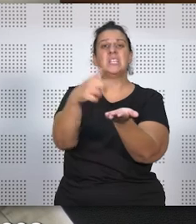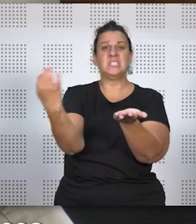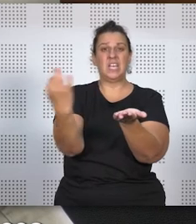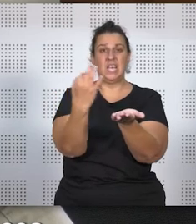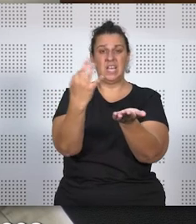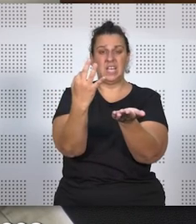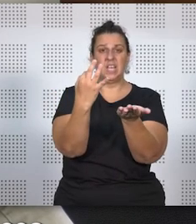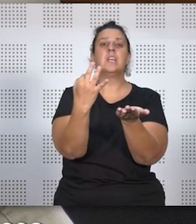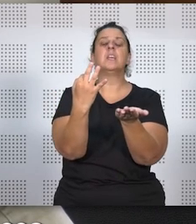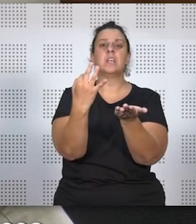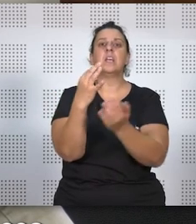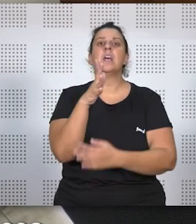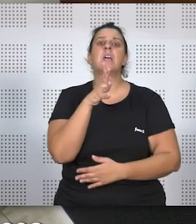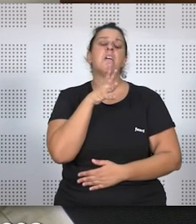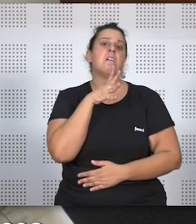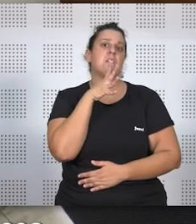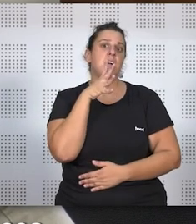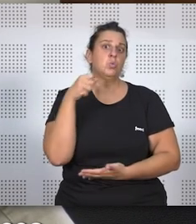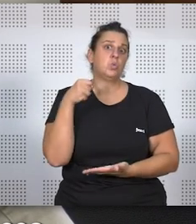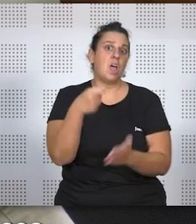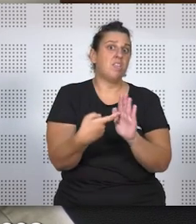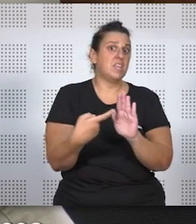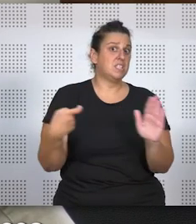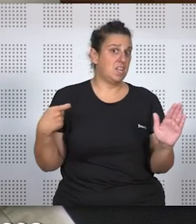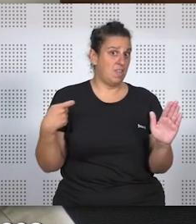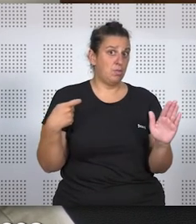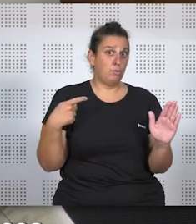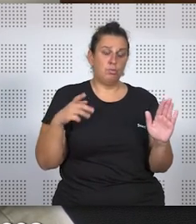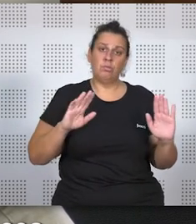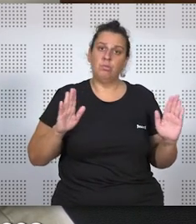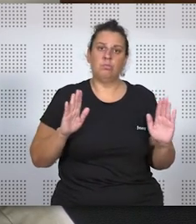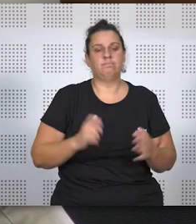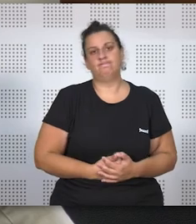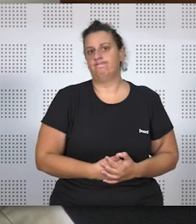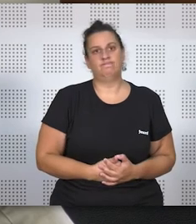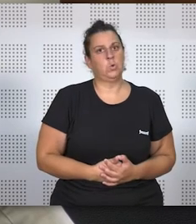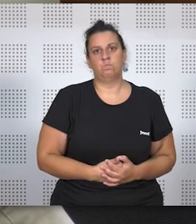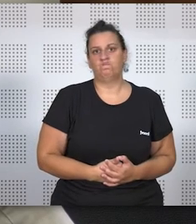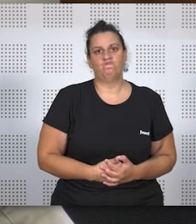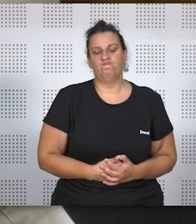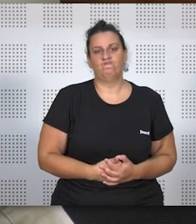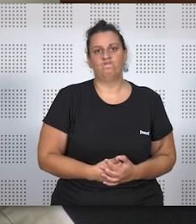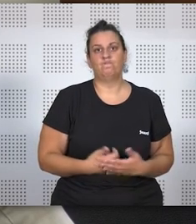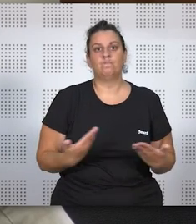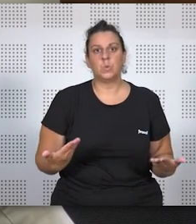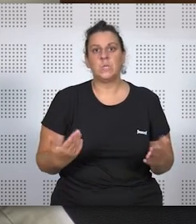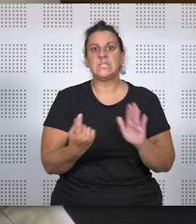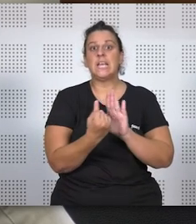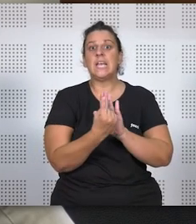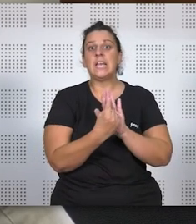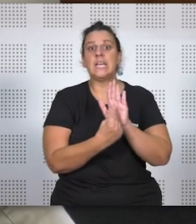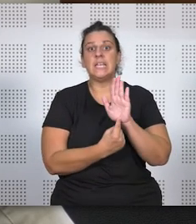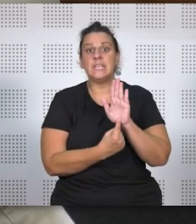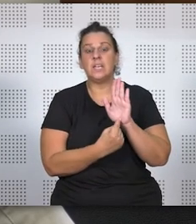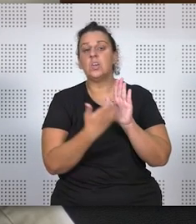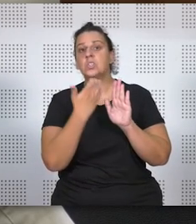imputable esa causa de desheredación a que pretende desheredar. El criterio que determina si